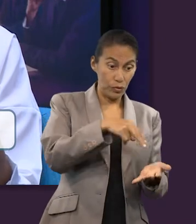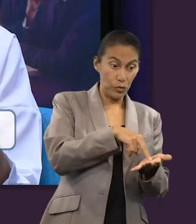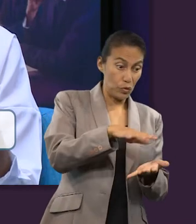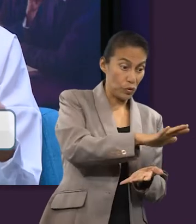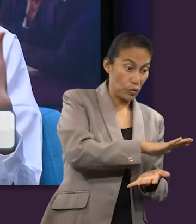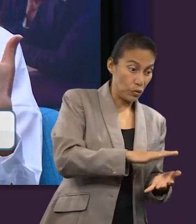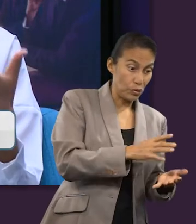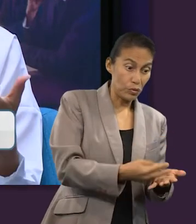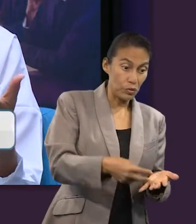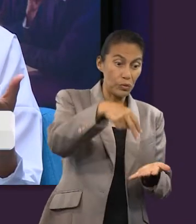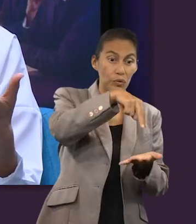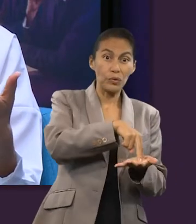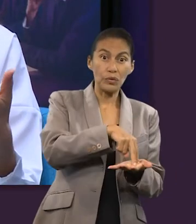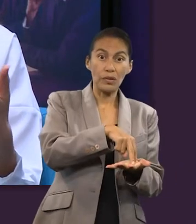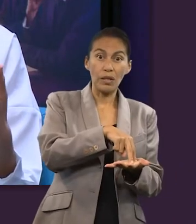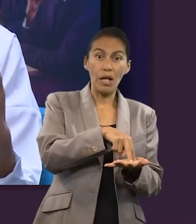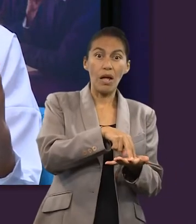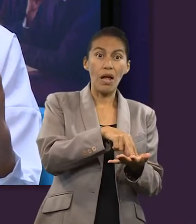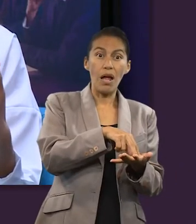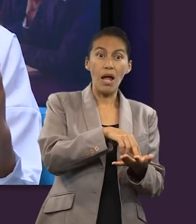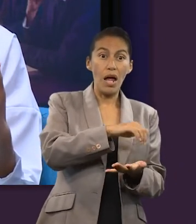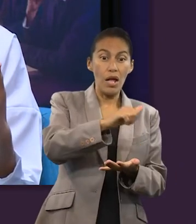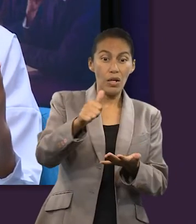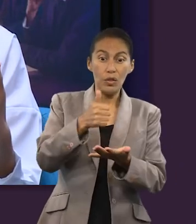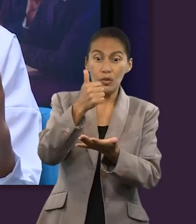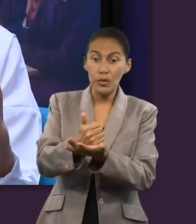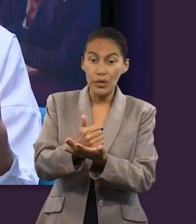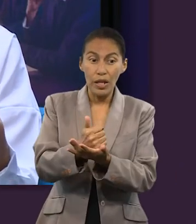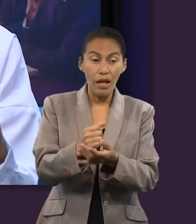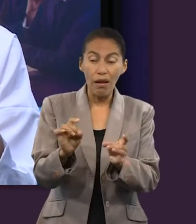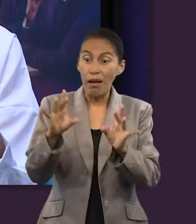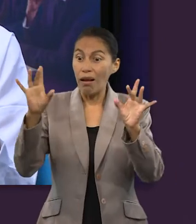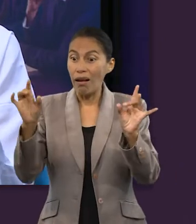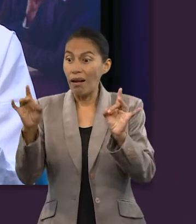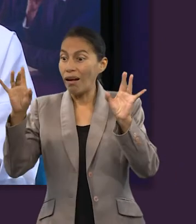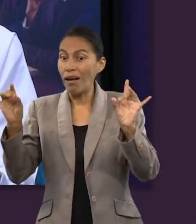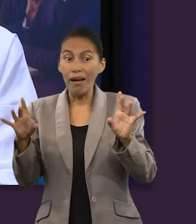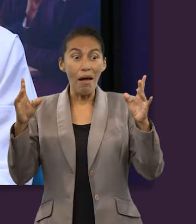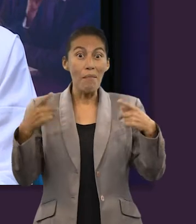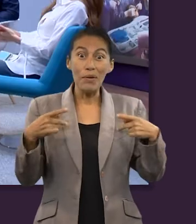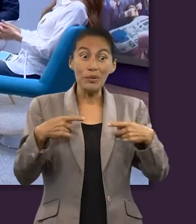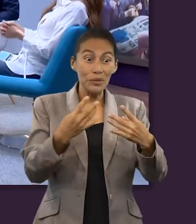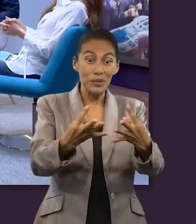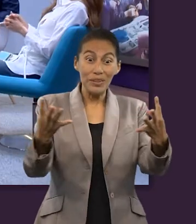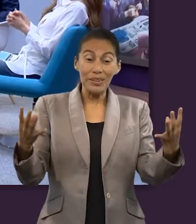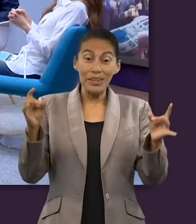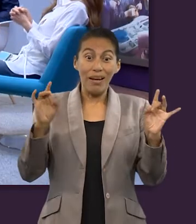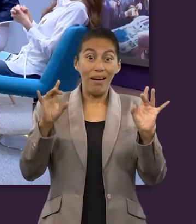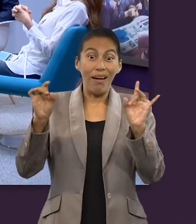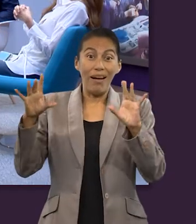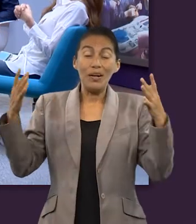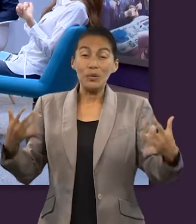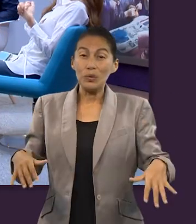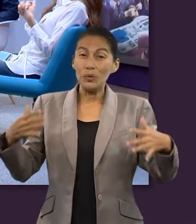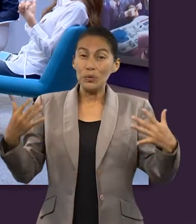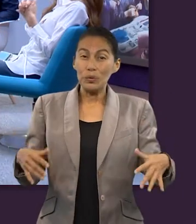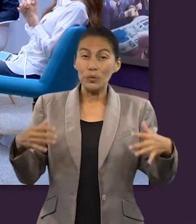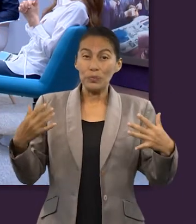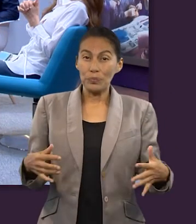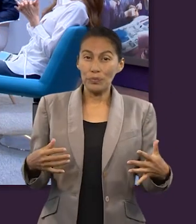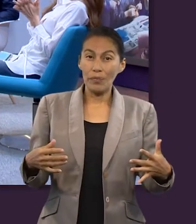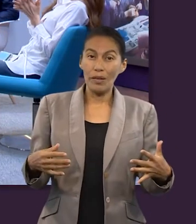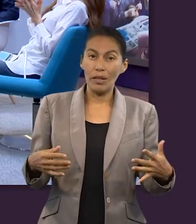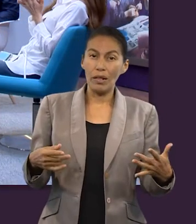salieron de los sepulcros, entraron en la santa ciudad y aparecieron a muchos. ¡Wow! Tengo que admitir que muchas